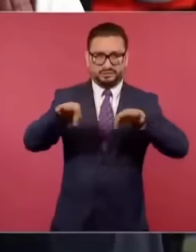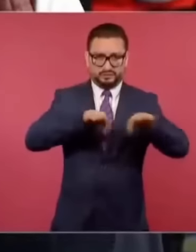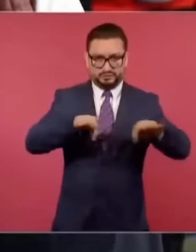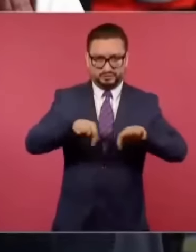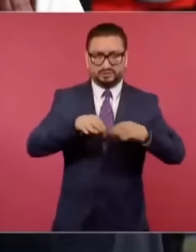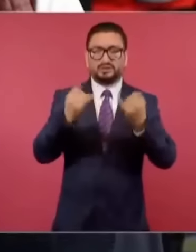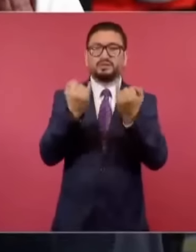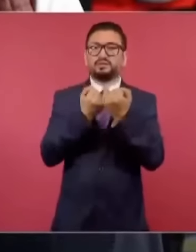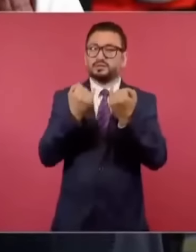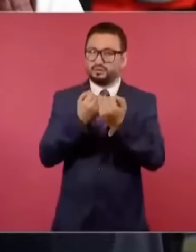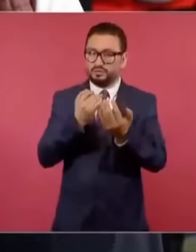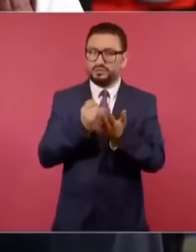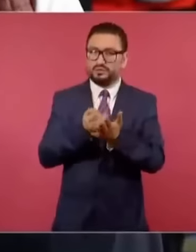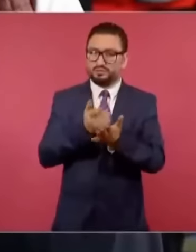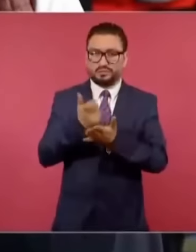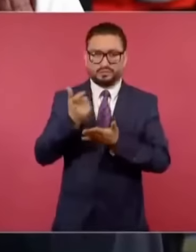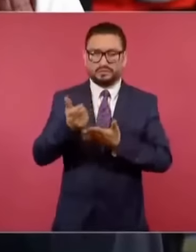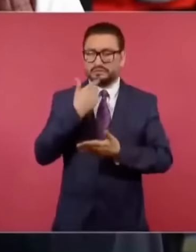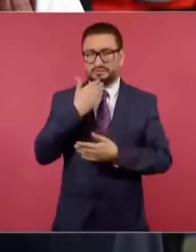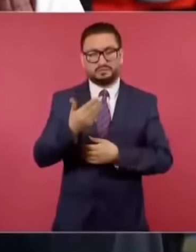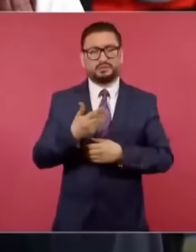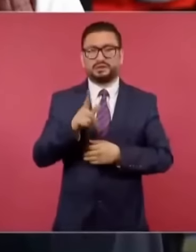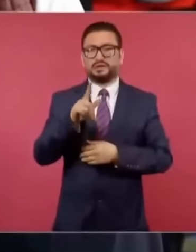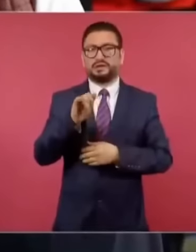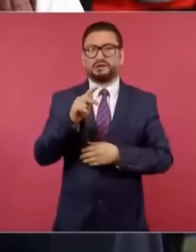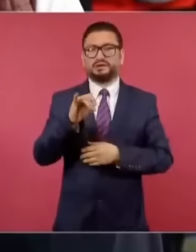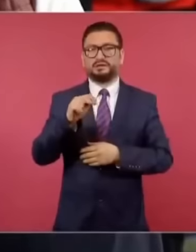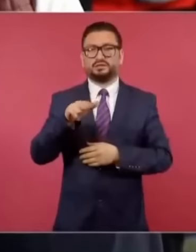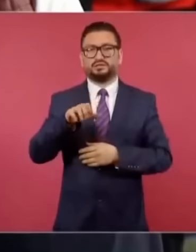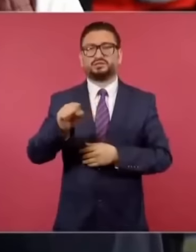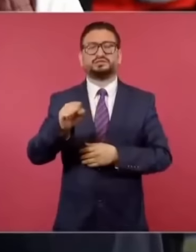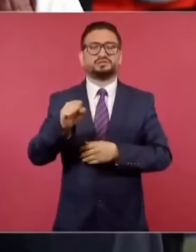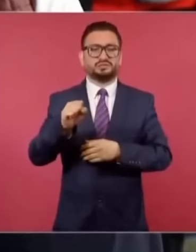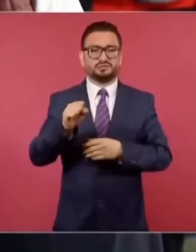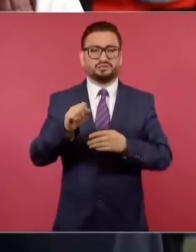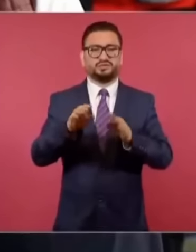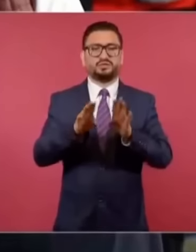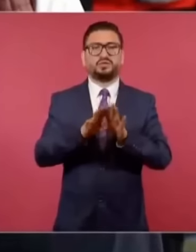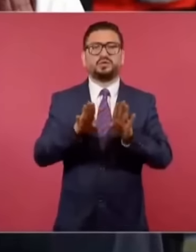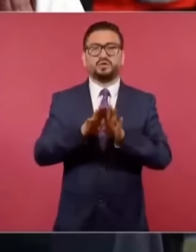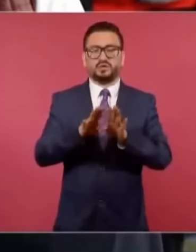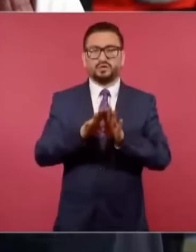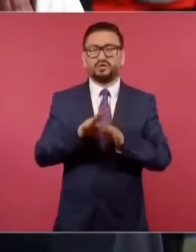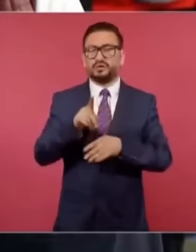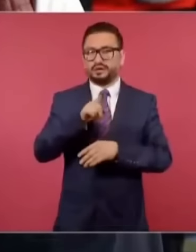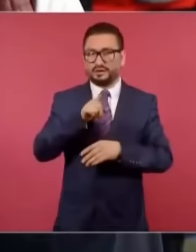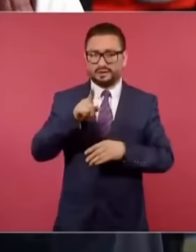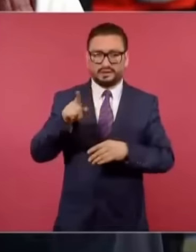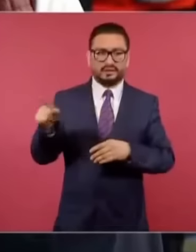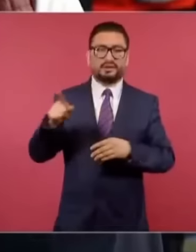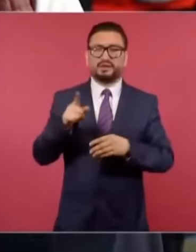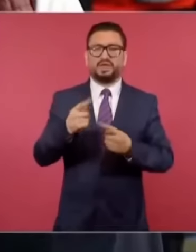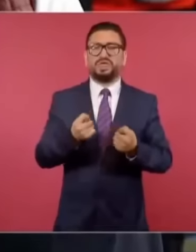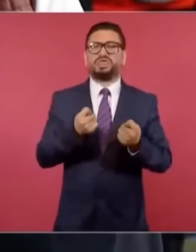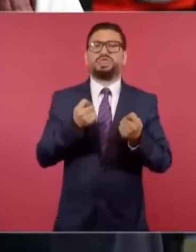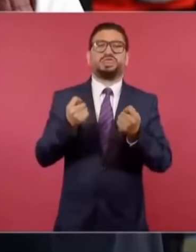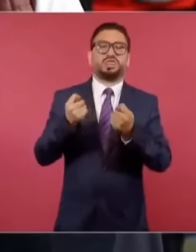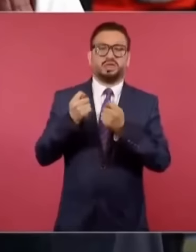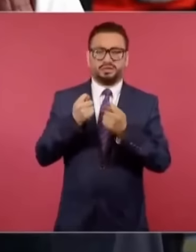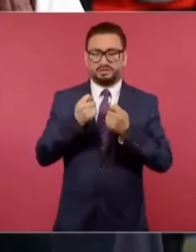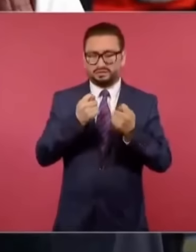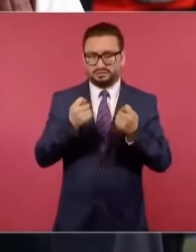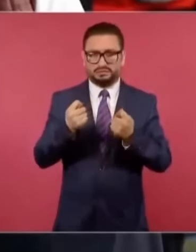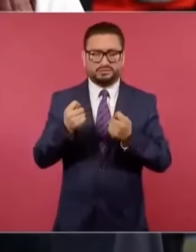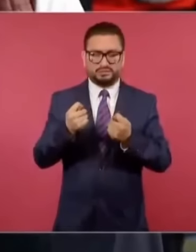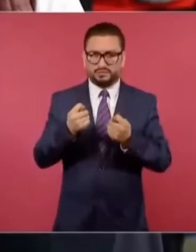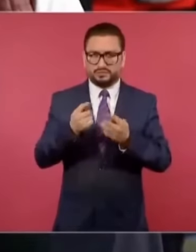índole tributario. Prácticamente latinos opera en la absoluta anarquía en términos